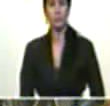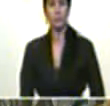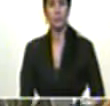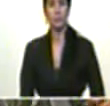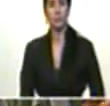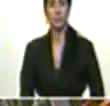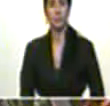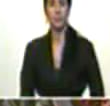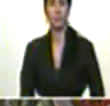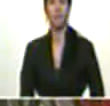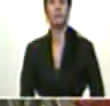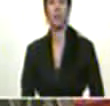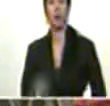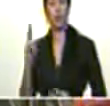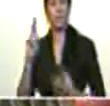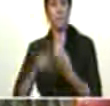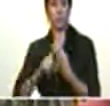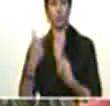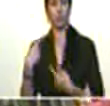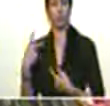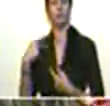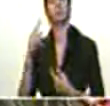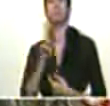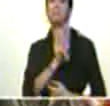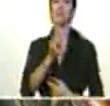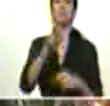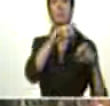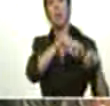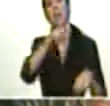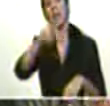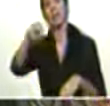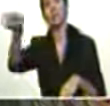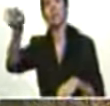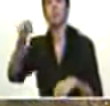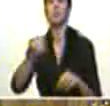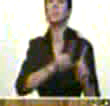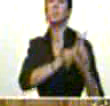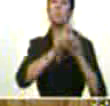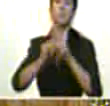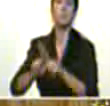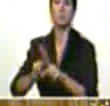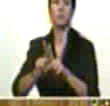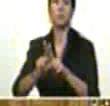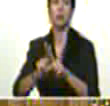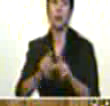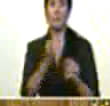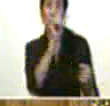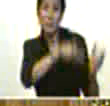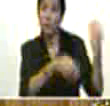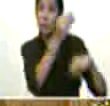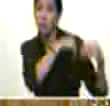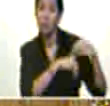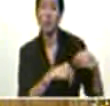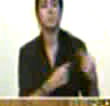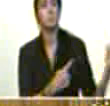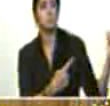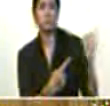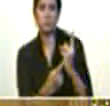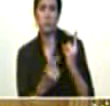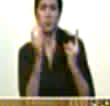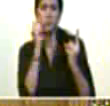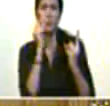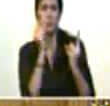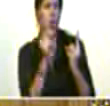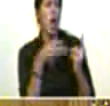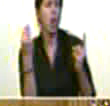nos fuimos a caminar y la gente habla y nos dice cosas y bueno además de sus solicitudes y un muchacho muy jovencito que se me pareció a Robert